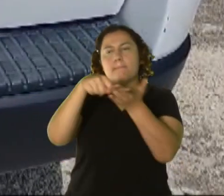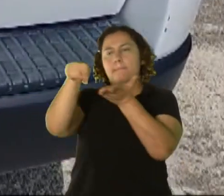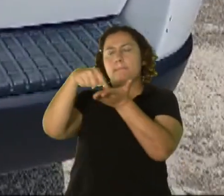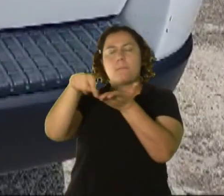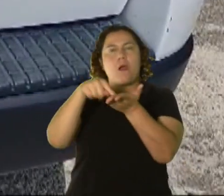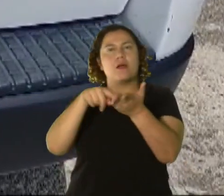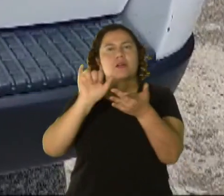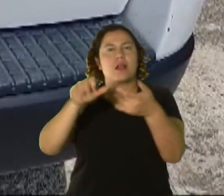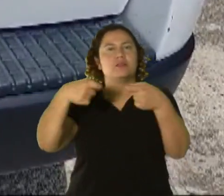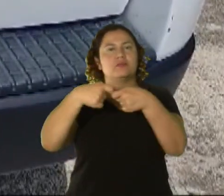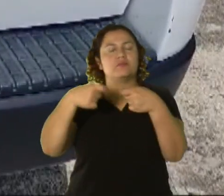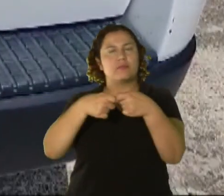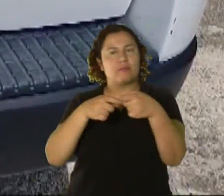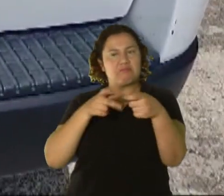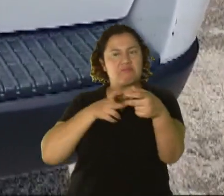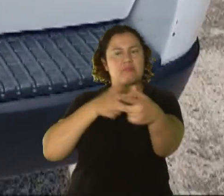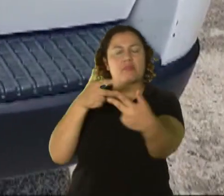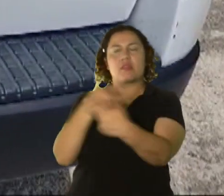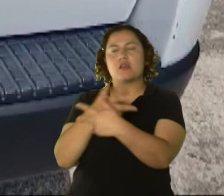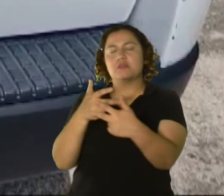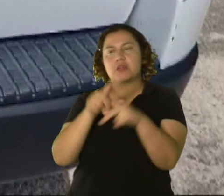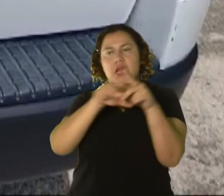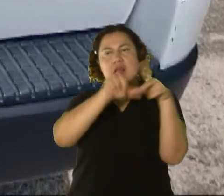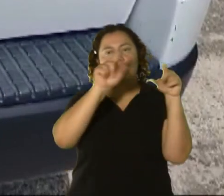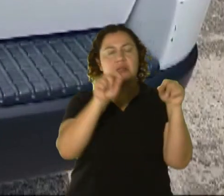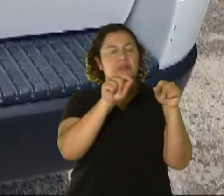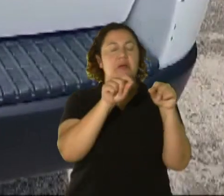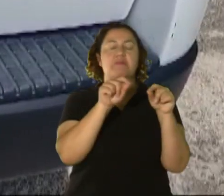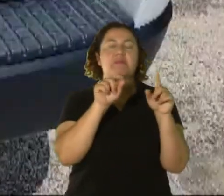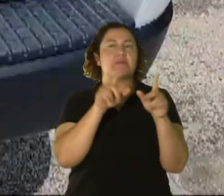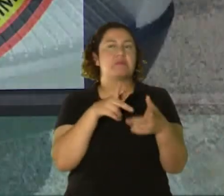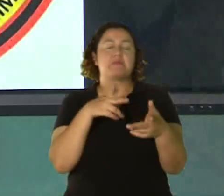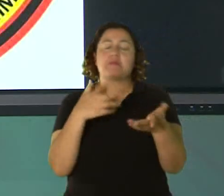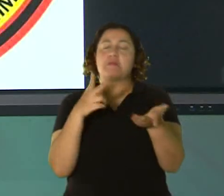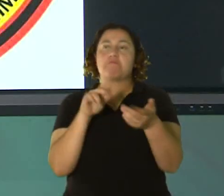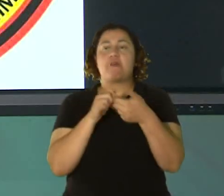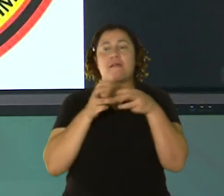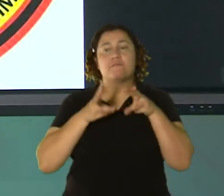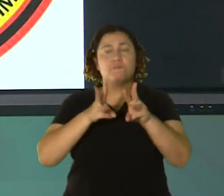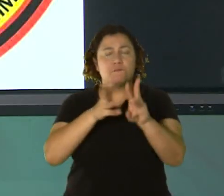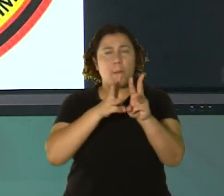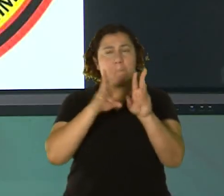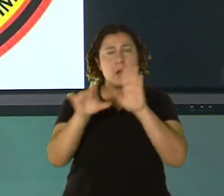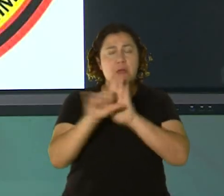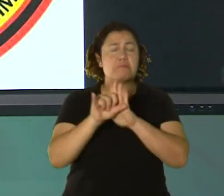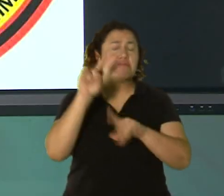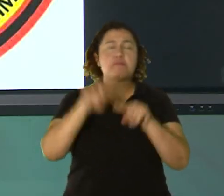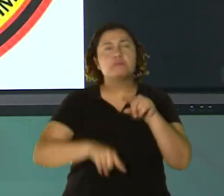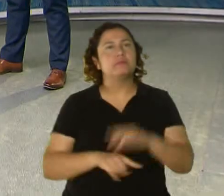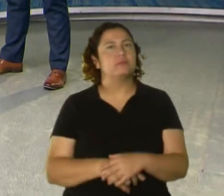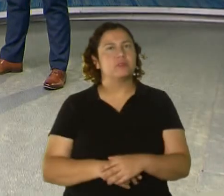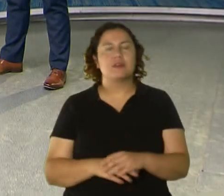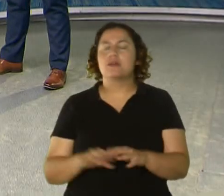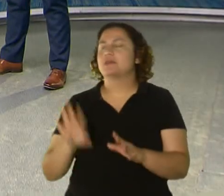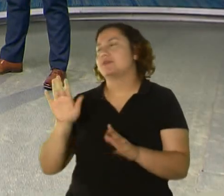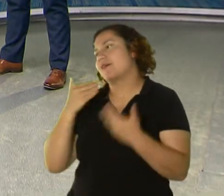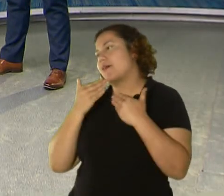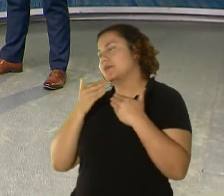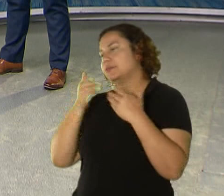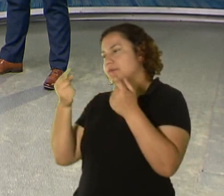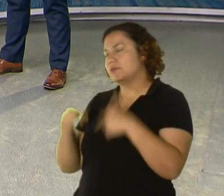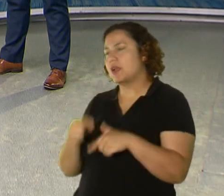electrónicos, y se pasan, tapan la tablilla, no hay forma de decirlo. Teniente, gracias, gracias por estar con nosotros aquí en el programa Lo Más Buscado Puerto